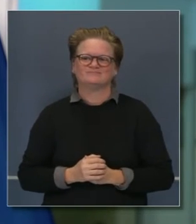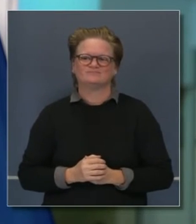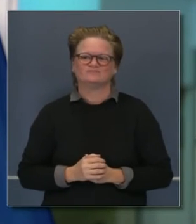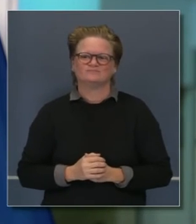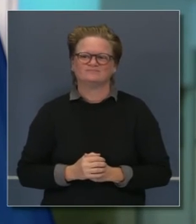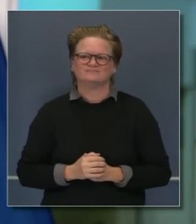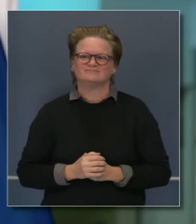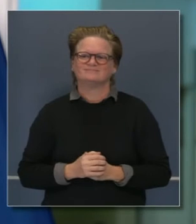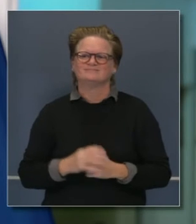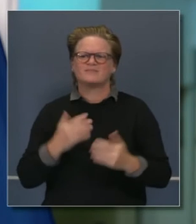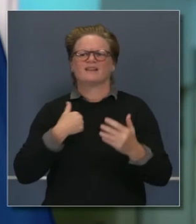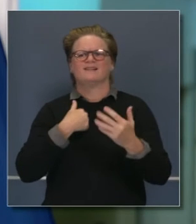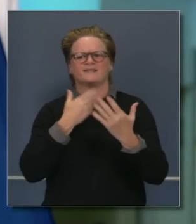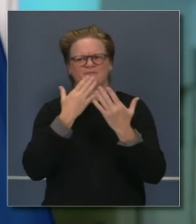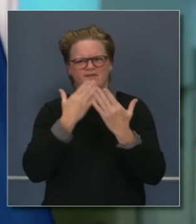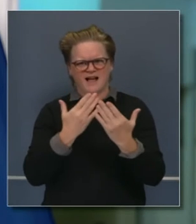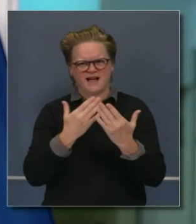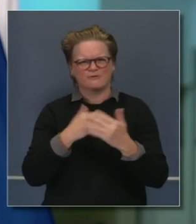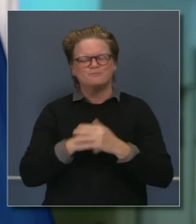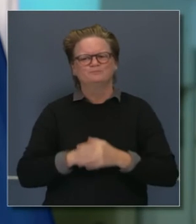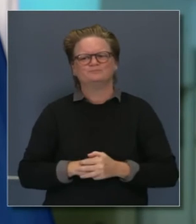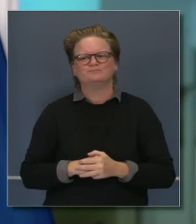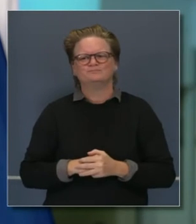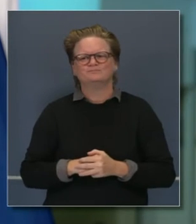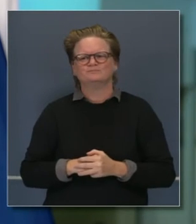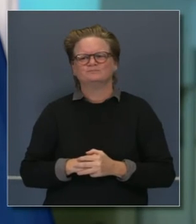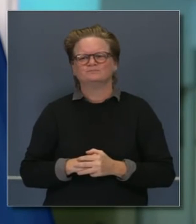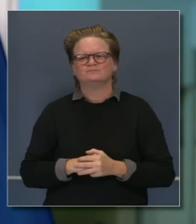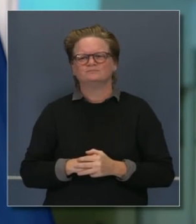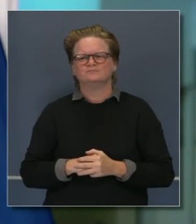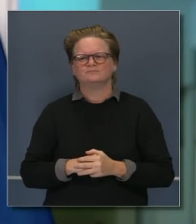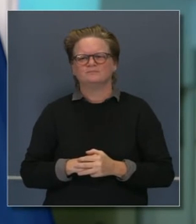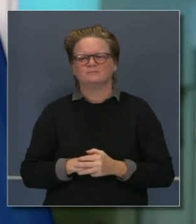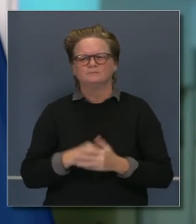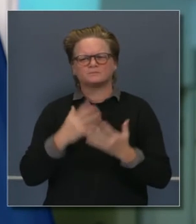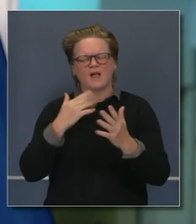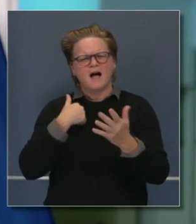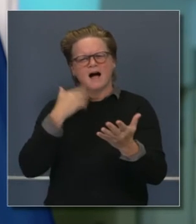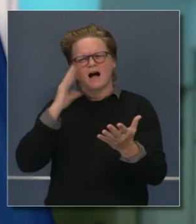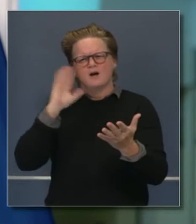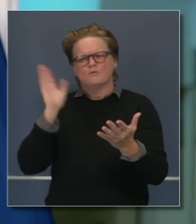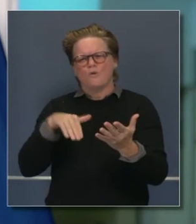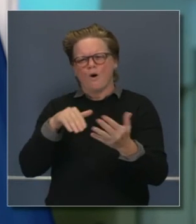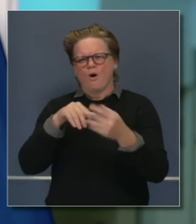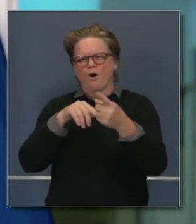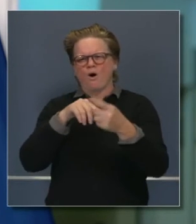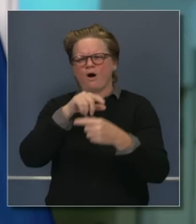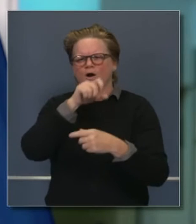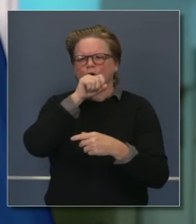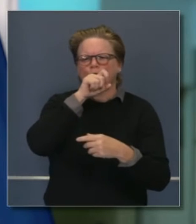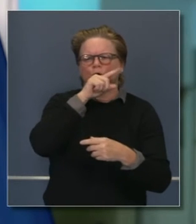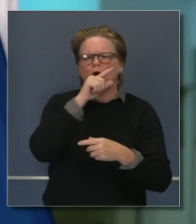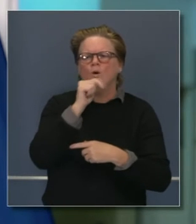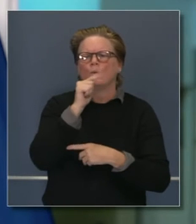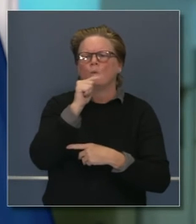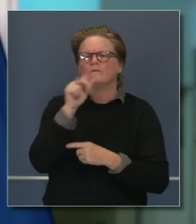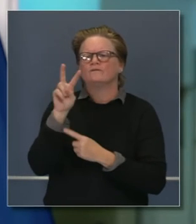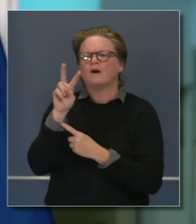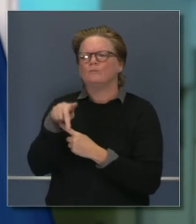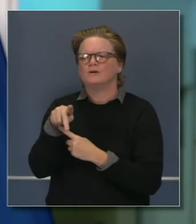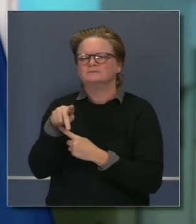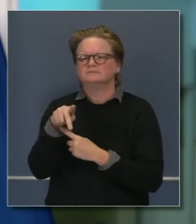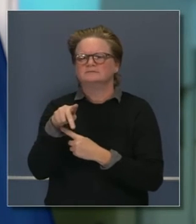Gobernador, gracias. Sé que usted no nos va a decir a quién va a sustituir